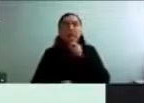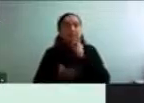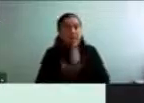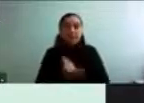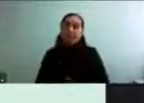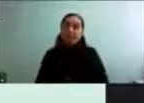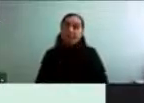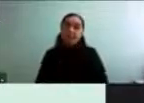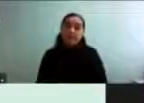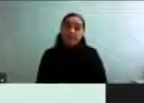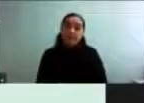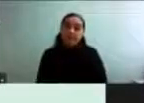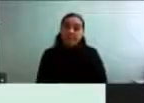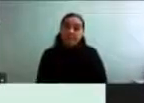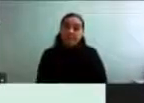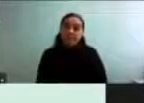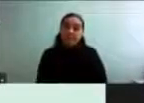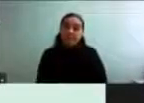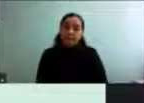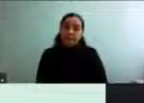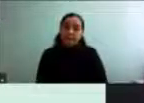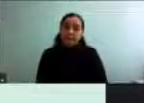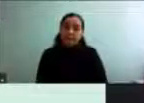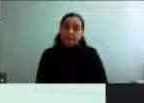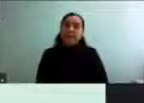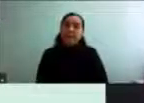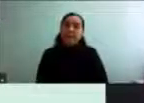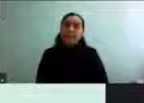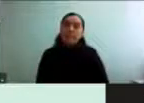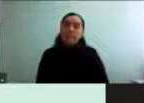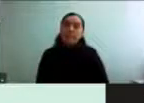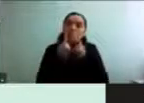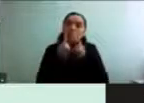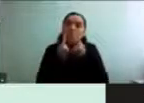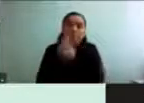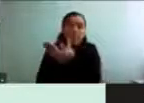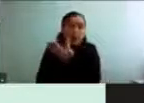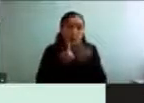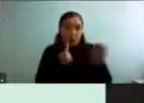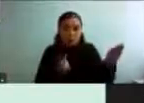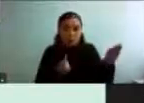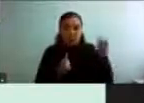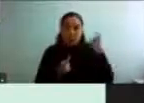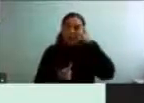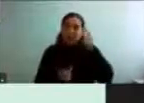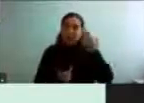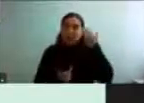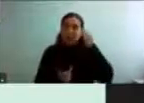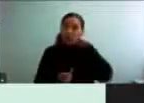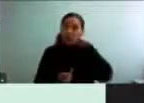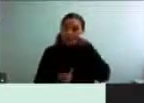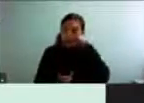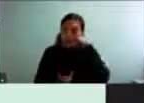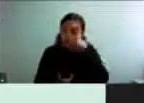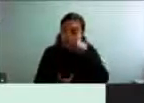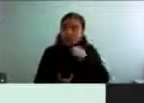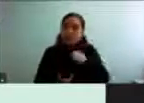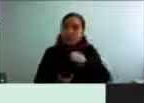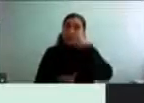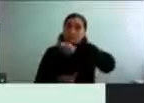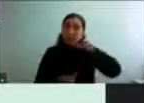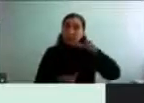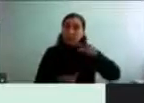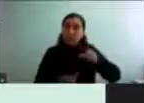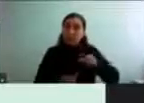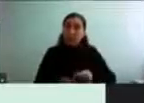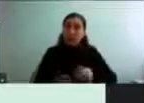Entonces, me gustaría preguntarle a ustedes, considerando lo anterior, ¿eres una persona físicamente activa? Es algo que tenemos que